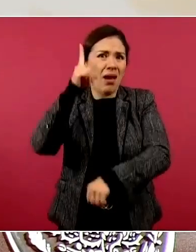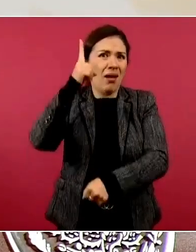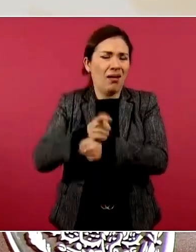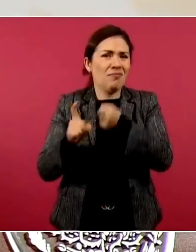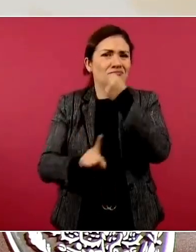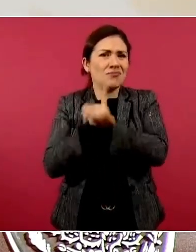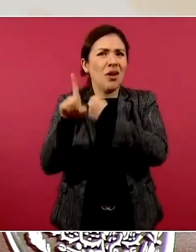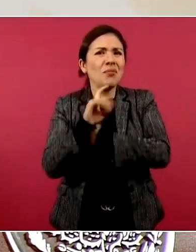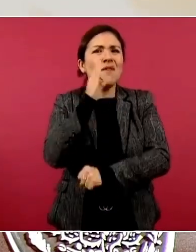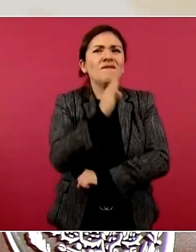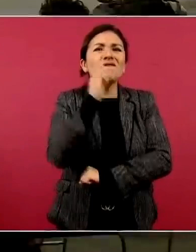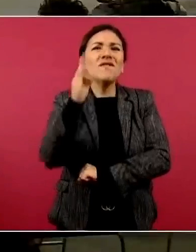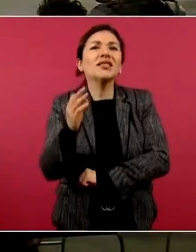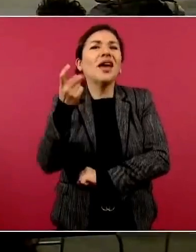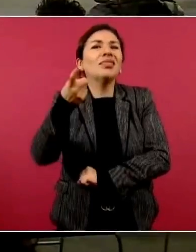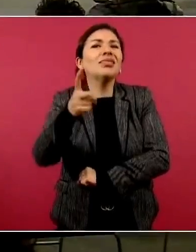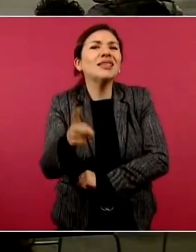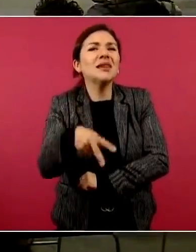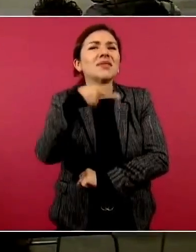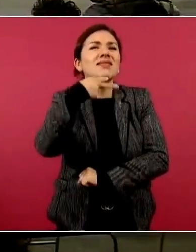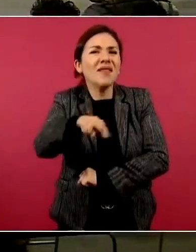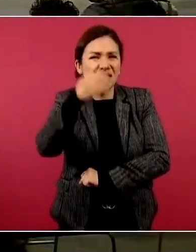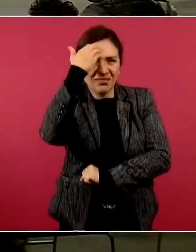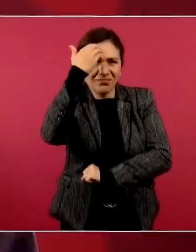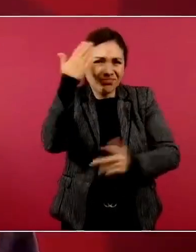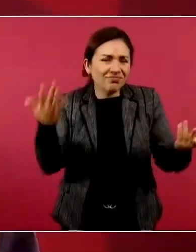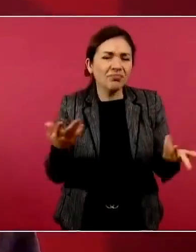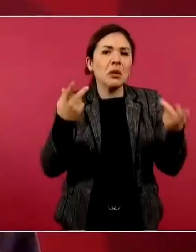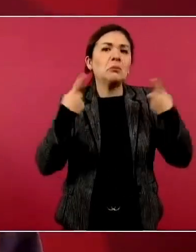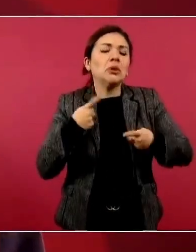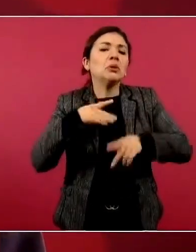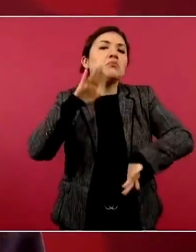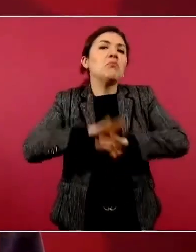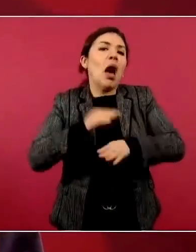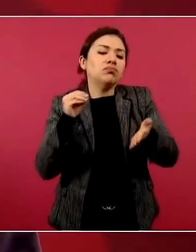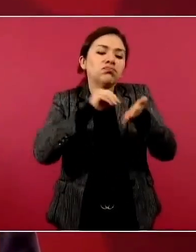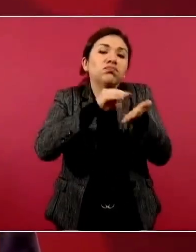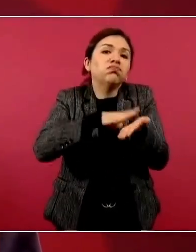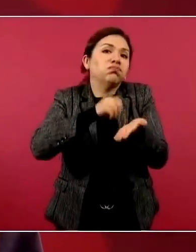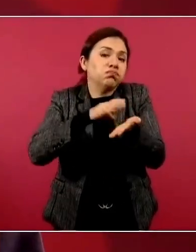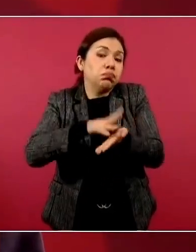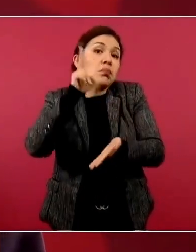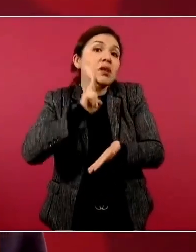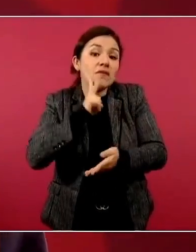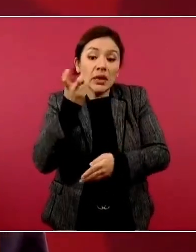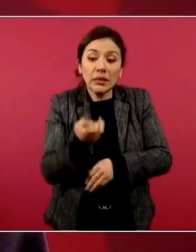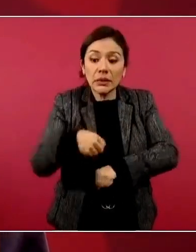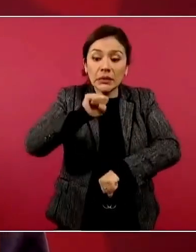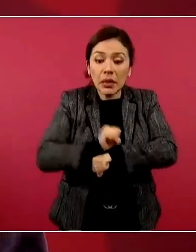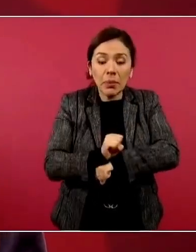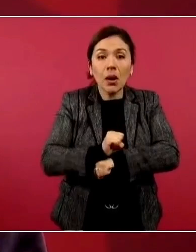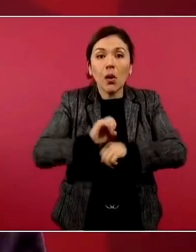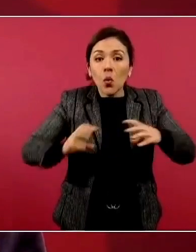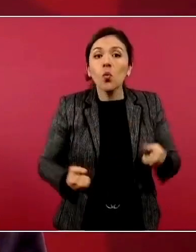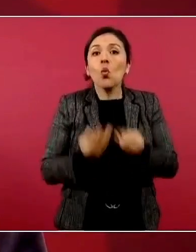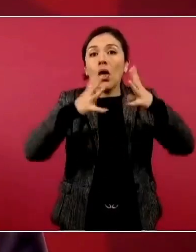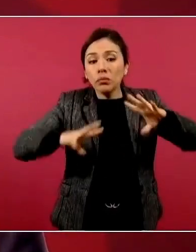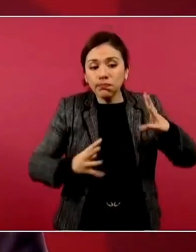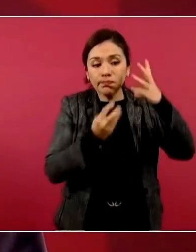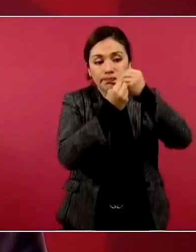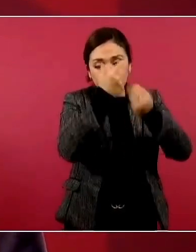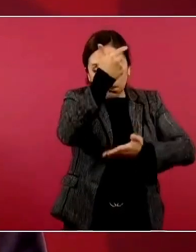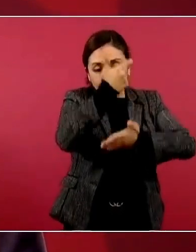de las fechas decembrinas, de Navidad, seguramente se han ido acumulando. Vamos a hacer un corte durante esta semana conforme se vayan desahogando